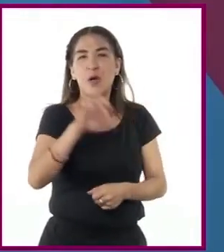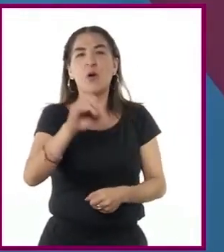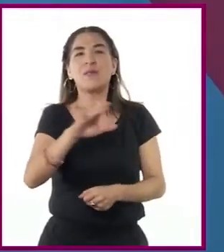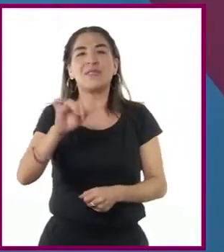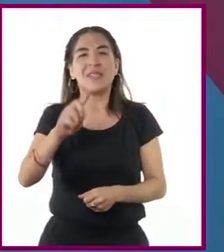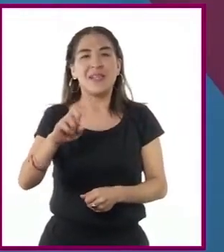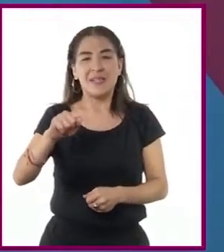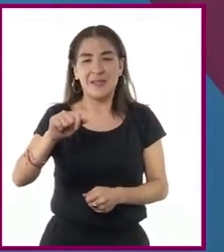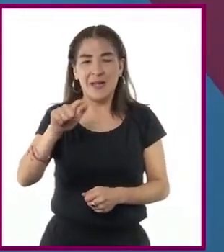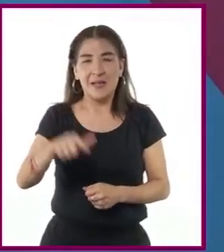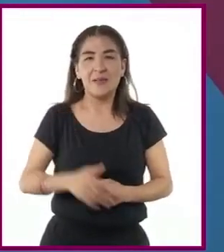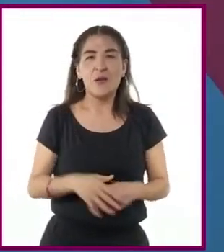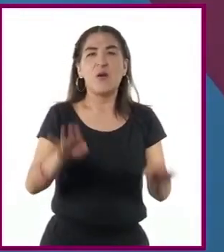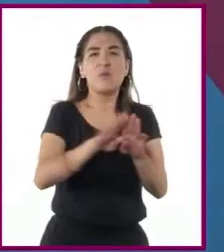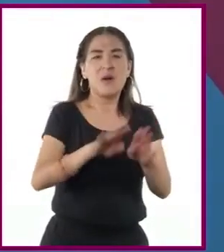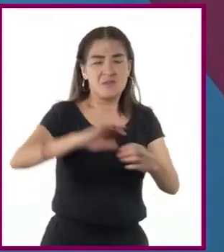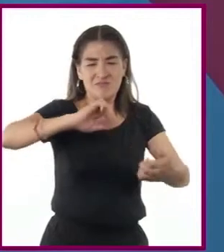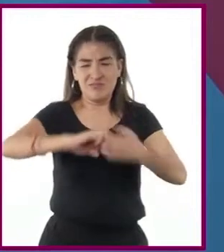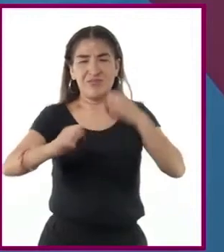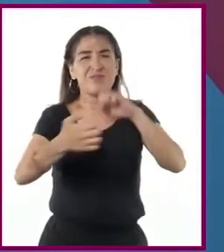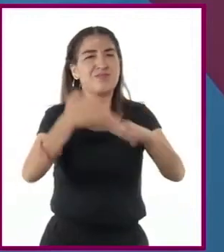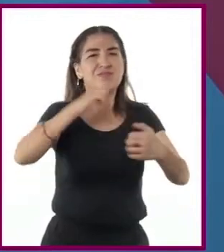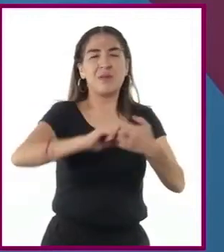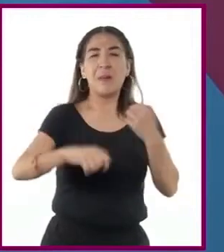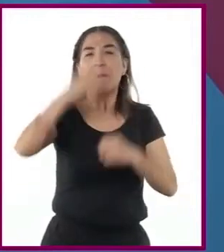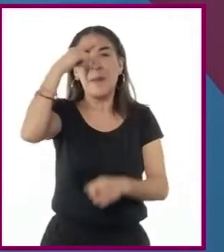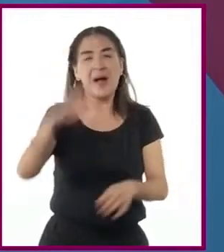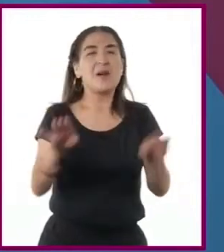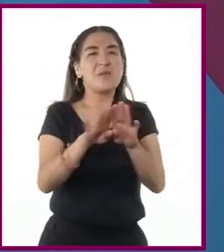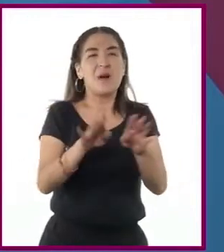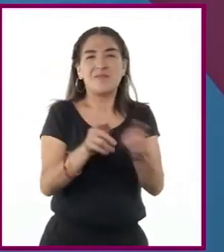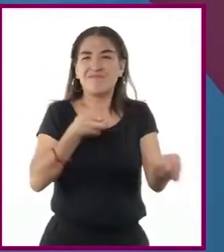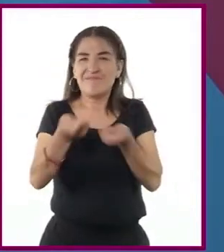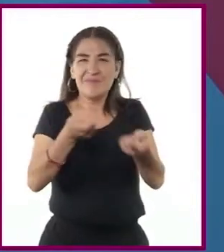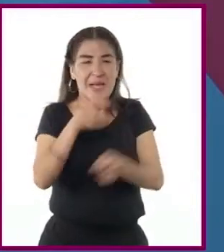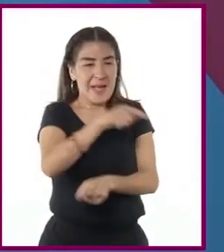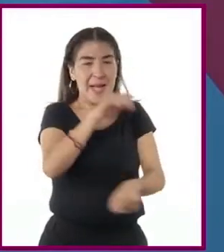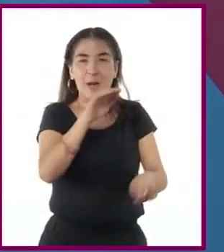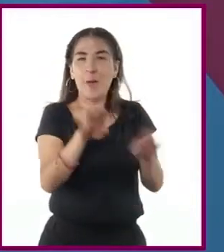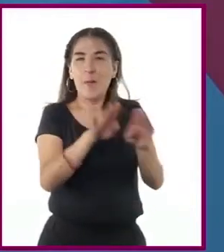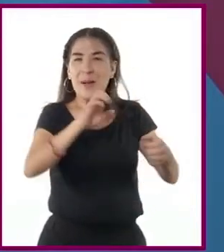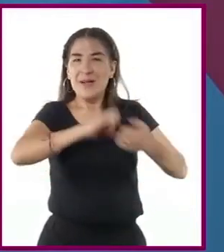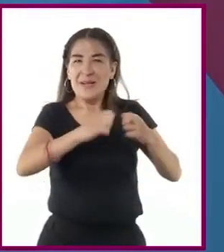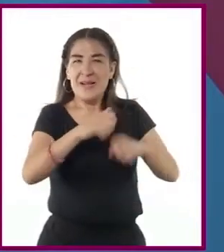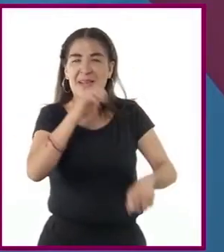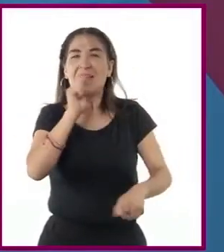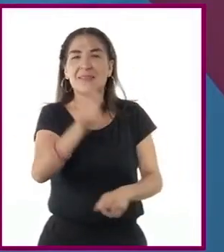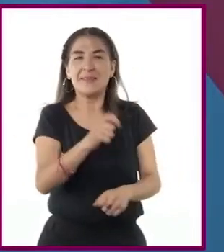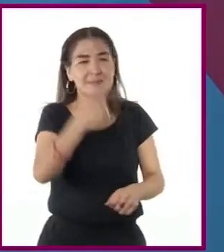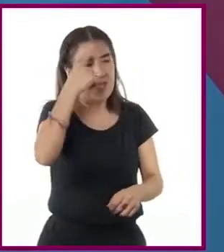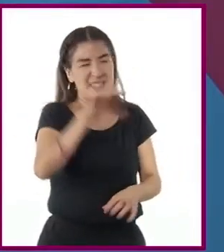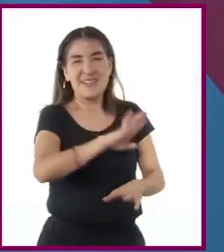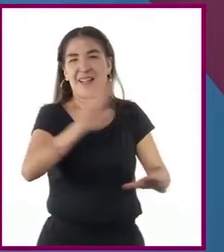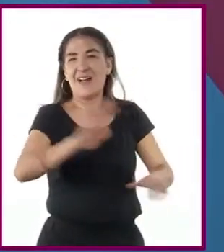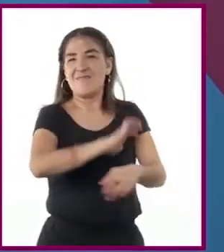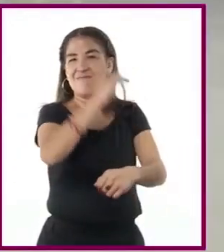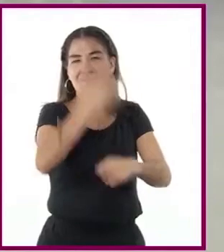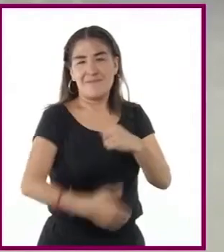otro bando conspiraba en todo momento para desestabilizar a su enemigo o bien para solamente evitar su expansión.